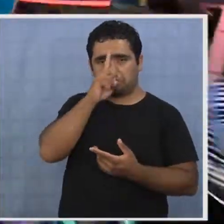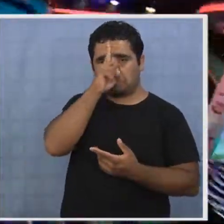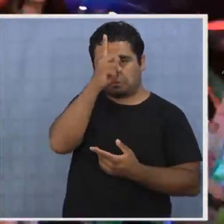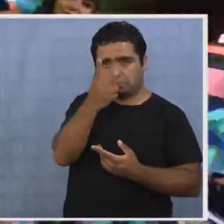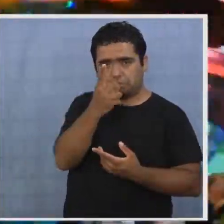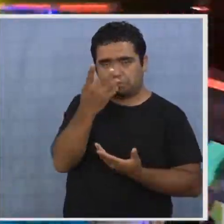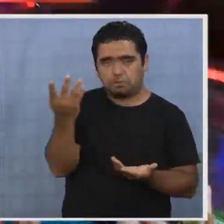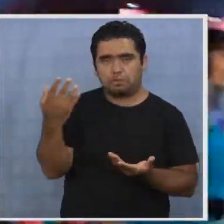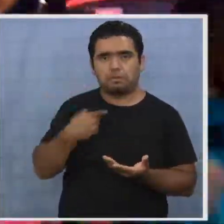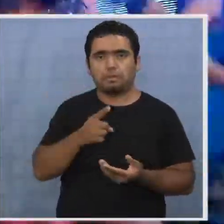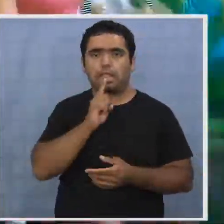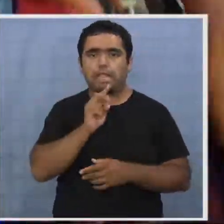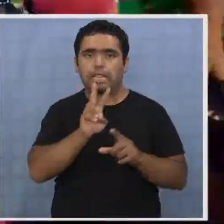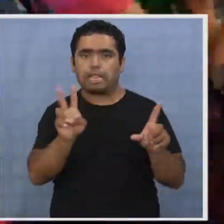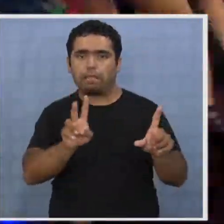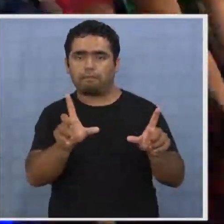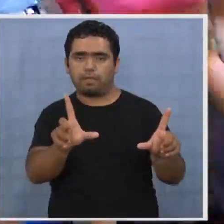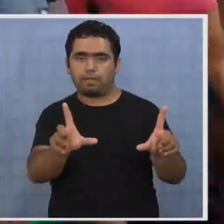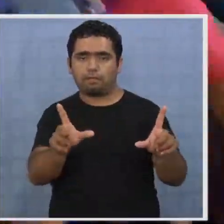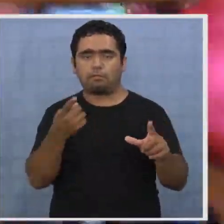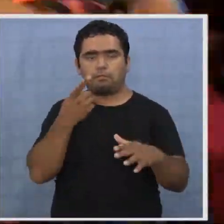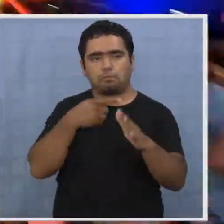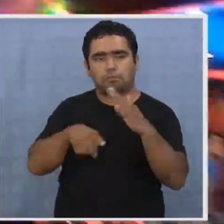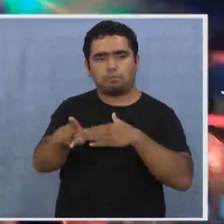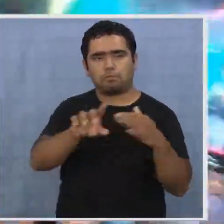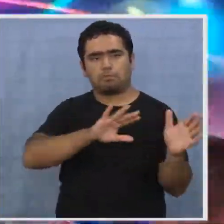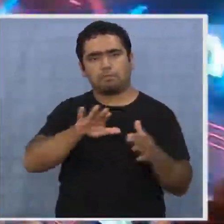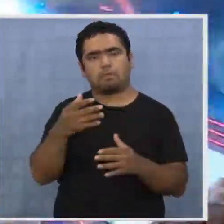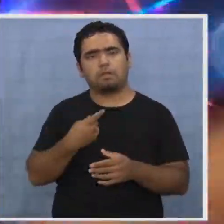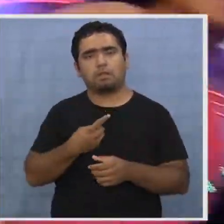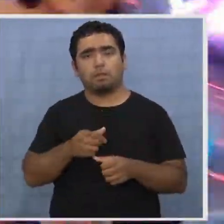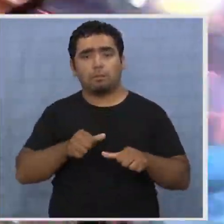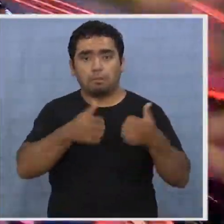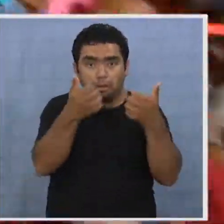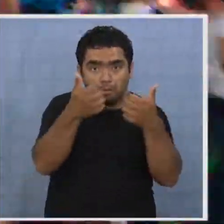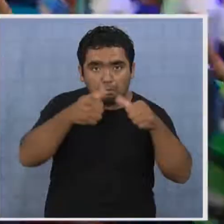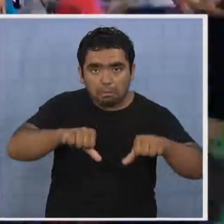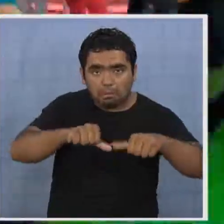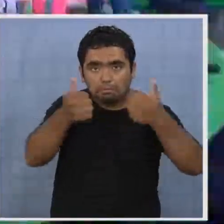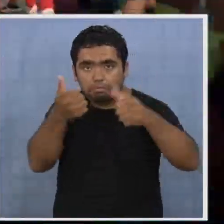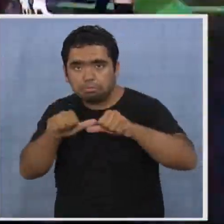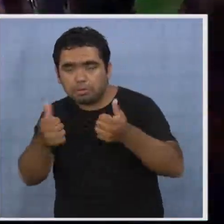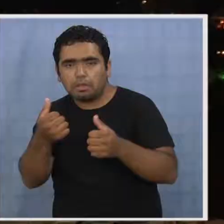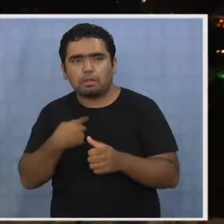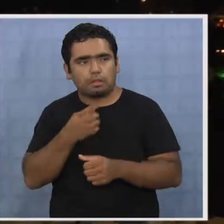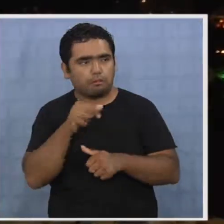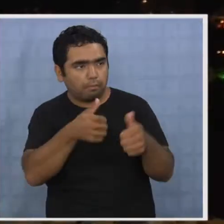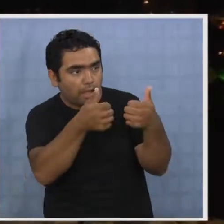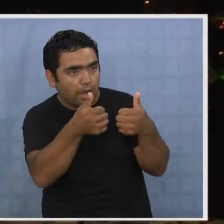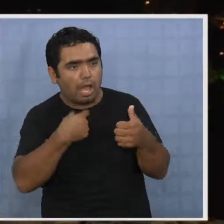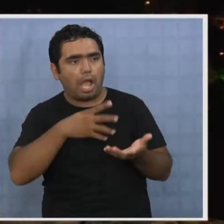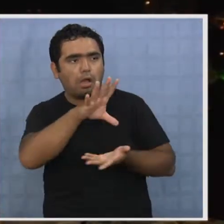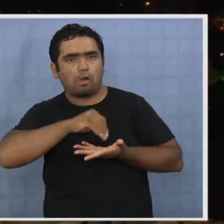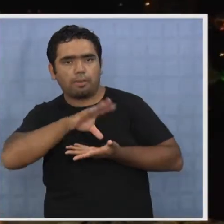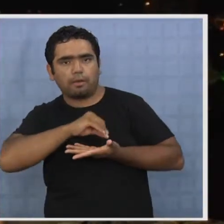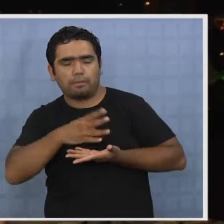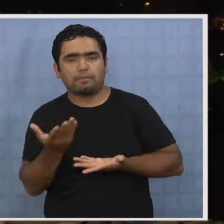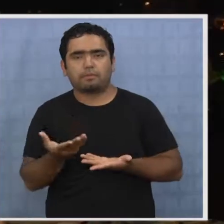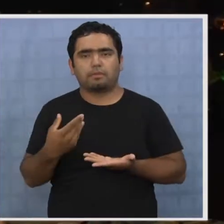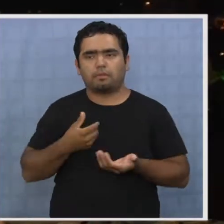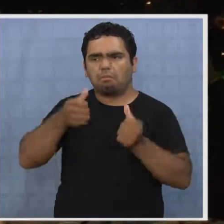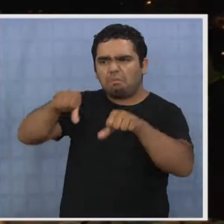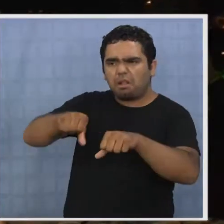programación televisiva. Algo resulta, un programito resulta y todos tratan de hacer ese tipo de programas. No nos metamos en temas